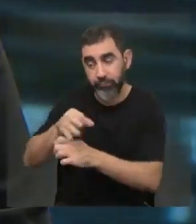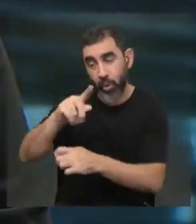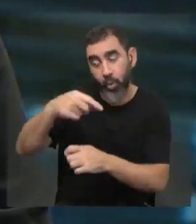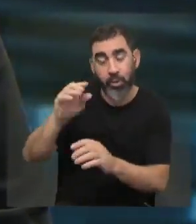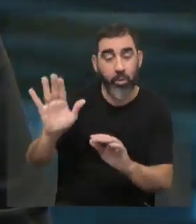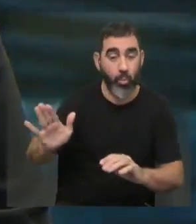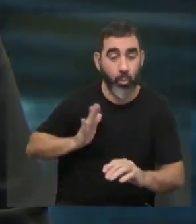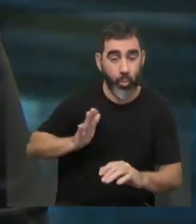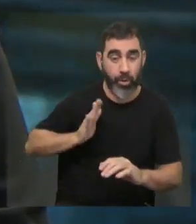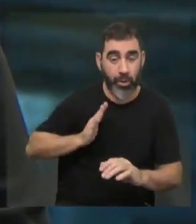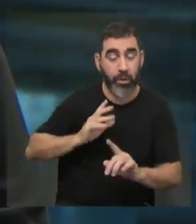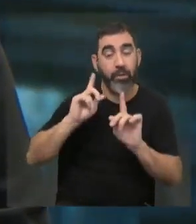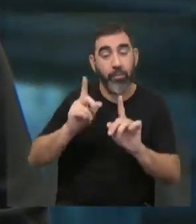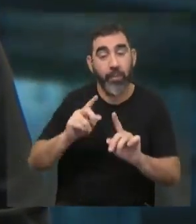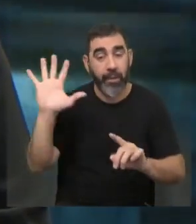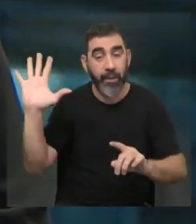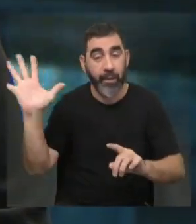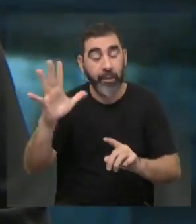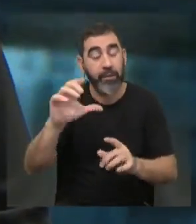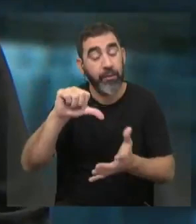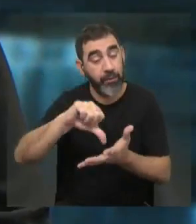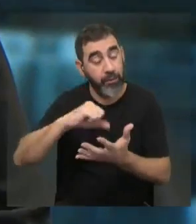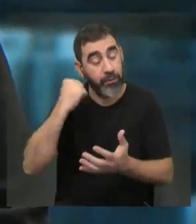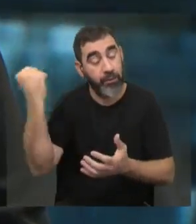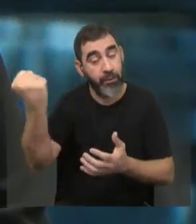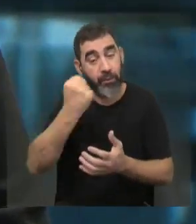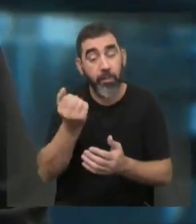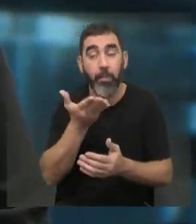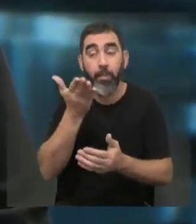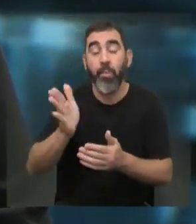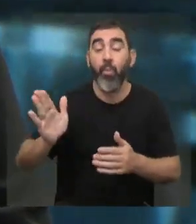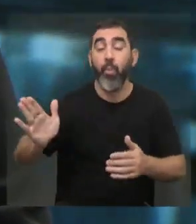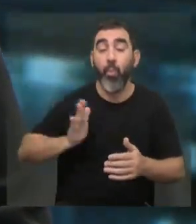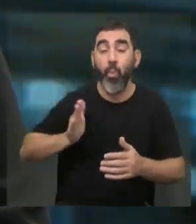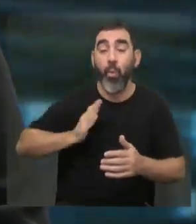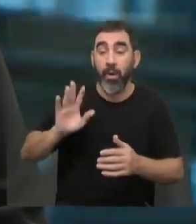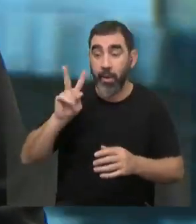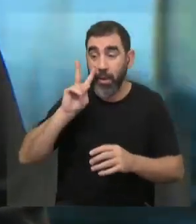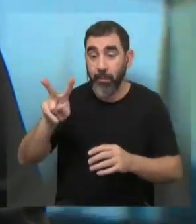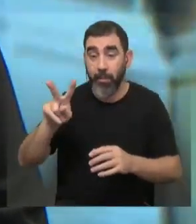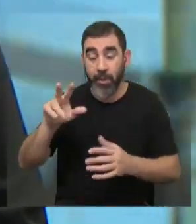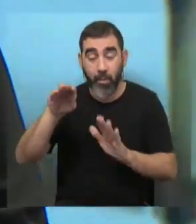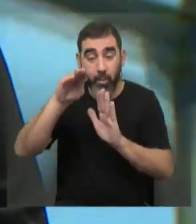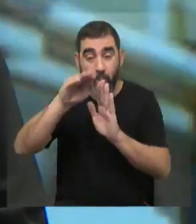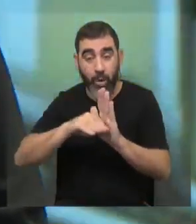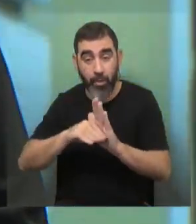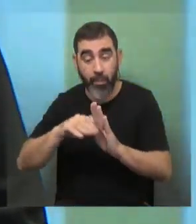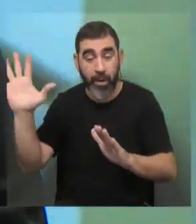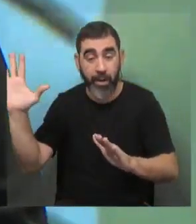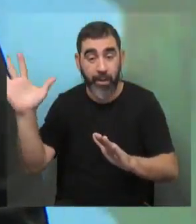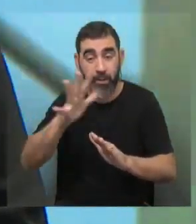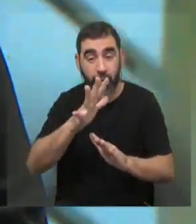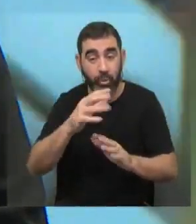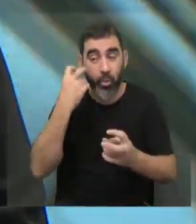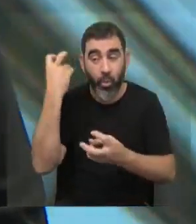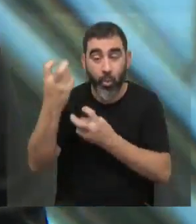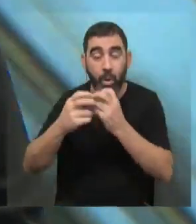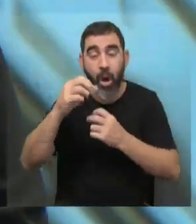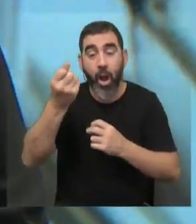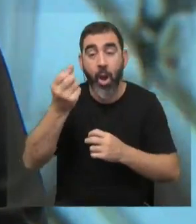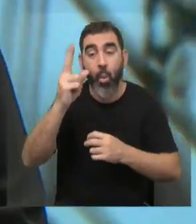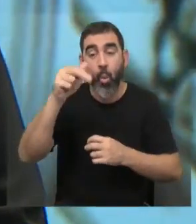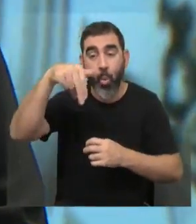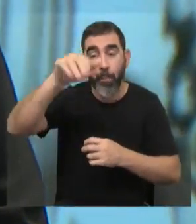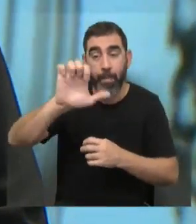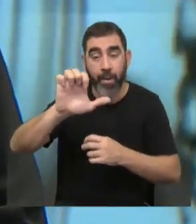las demás y también llegar al interior, que es muy importante. Les pedimos a todas las mujeres que están mirando el programa, que por favor busquen Aume dentro